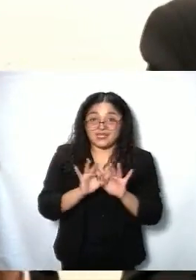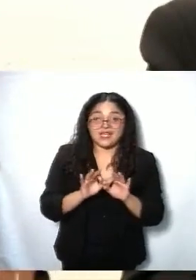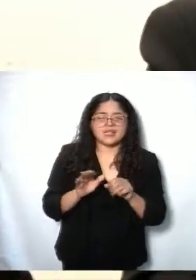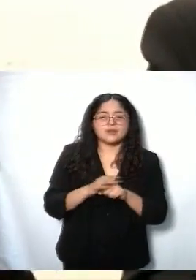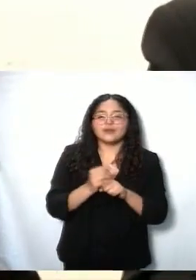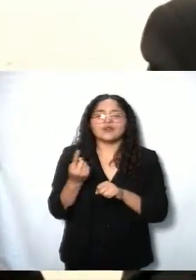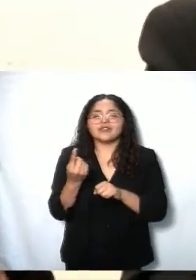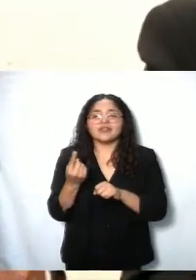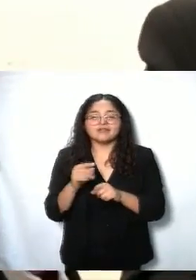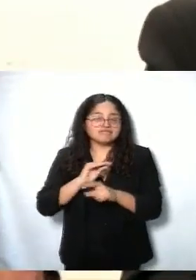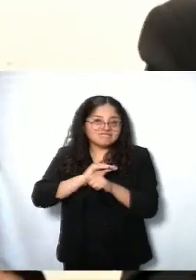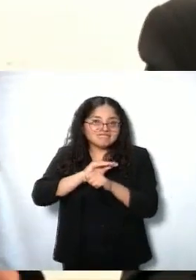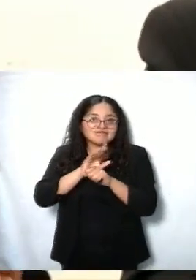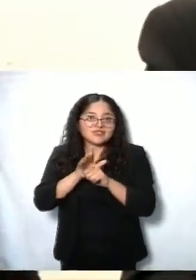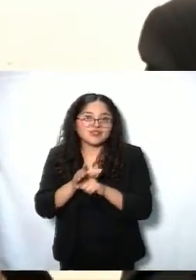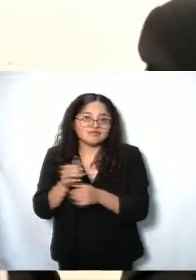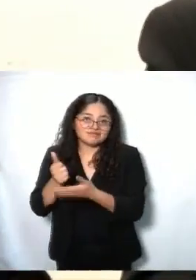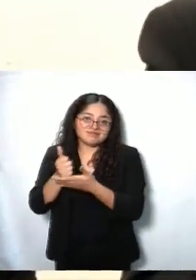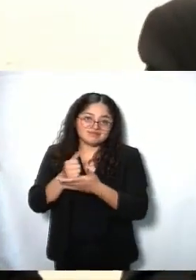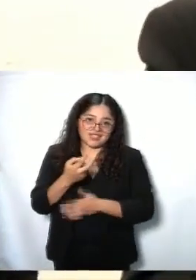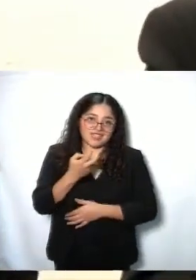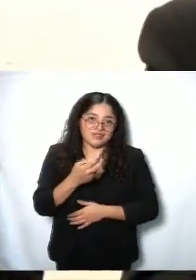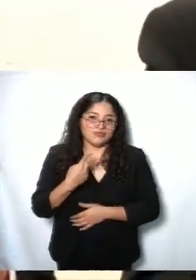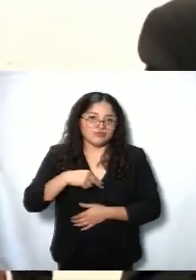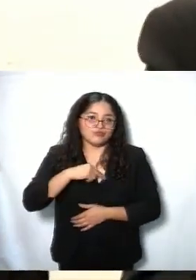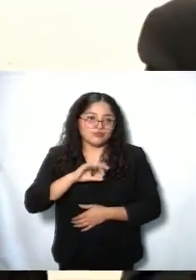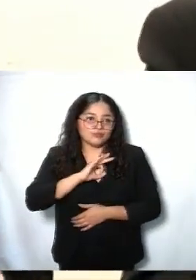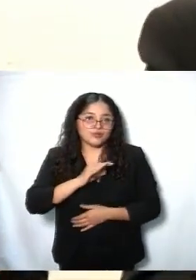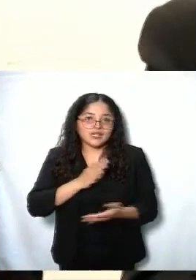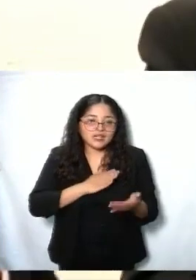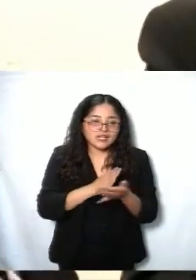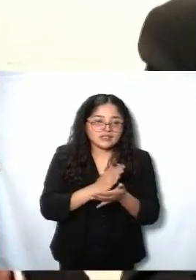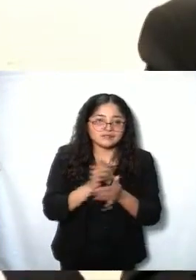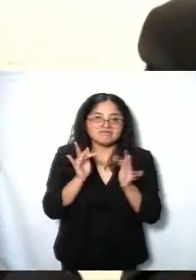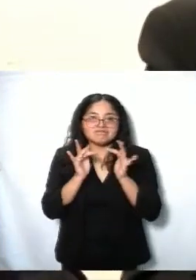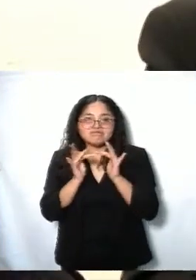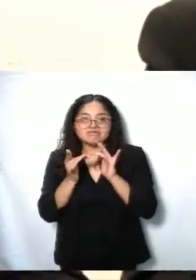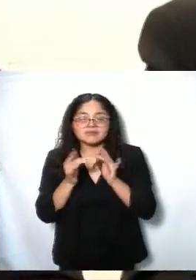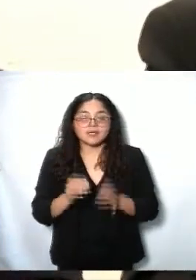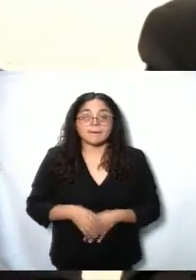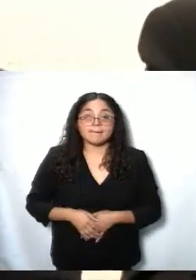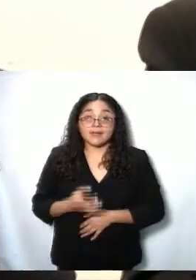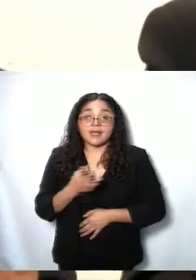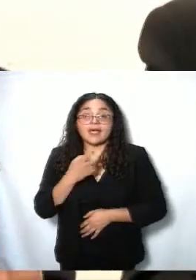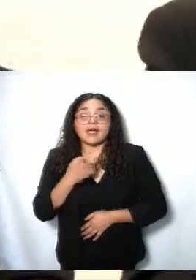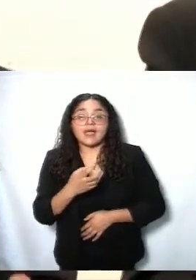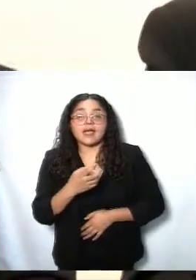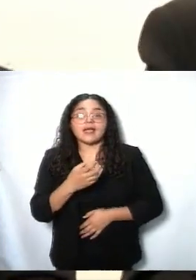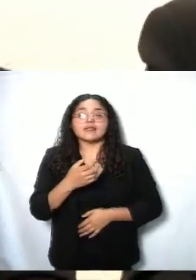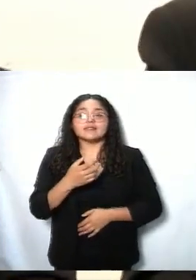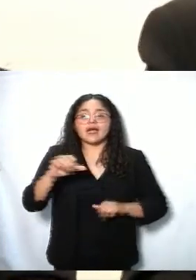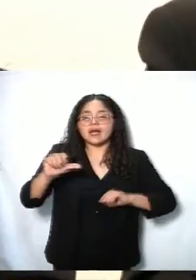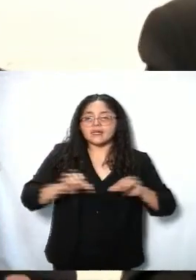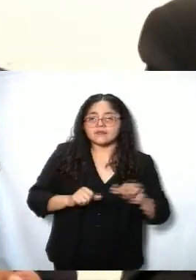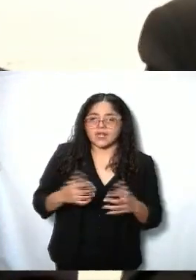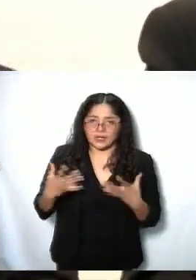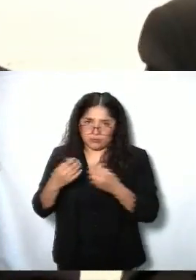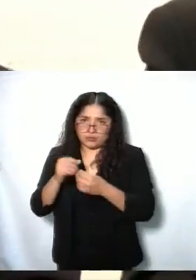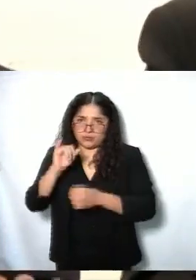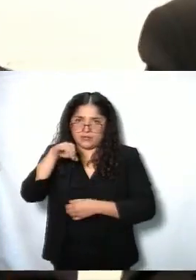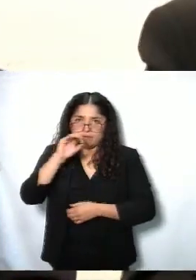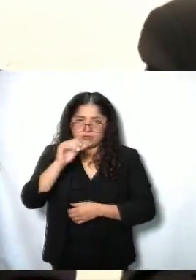y decirles que en esta alianza estratégica que hemos establecido con el Info de la Ciudad de México y la Facultad de Derecho,